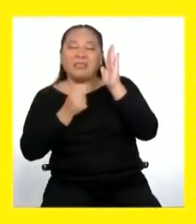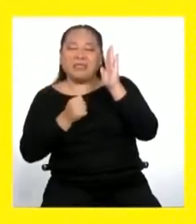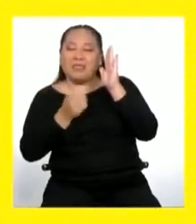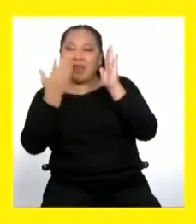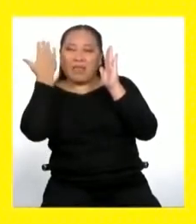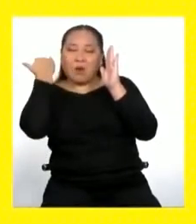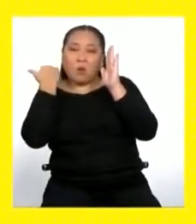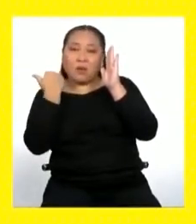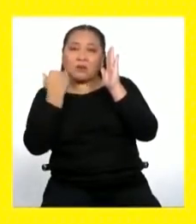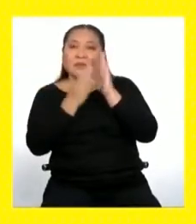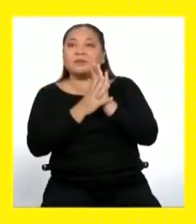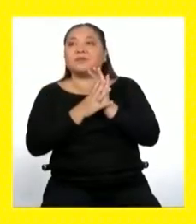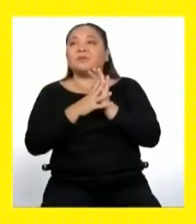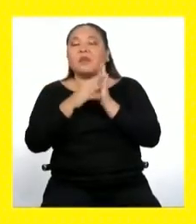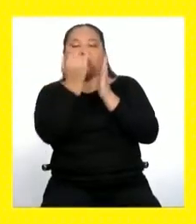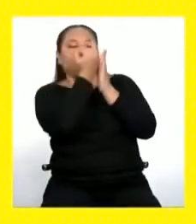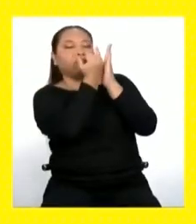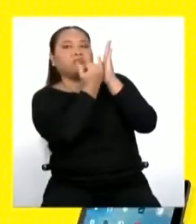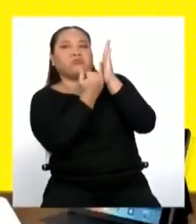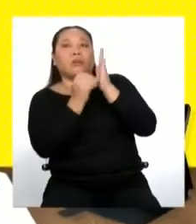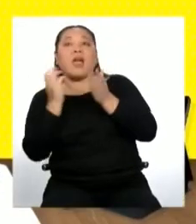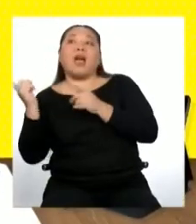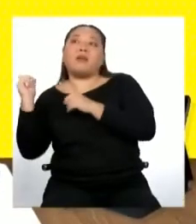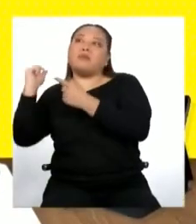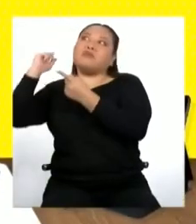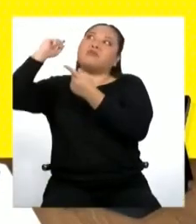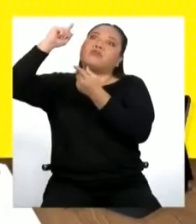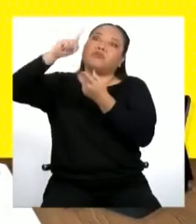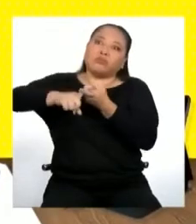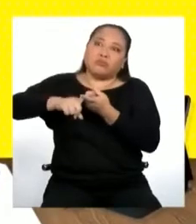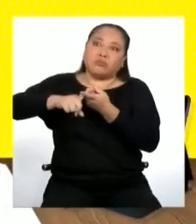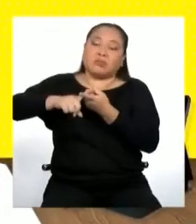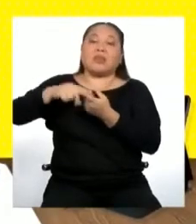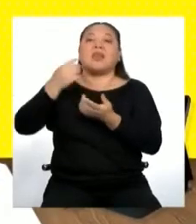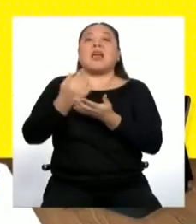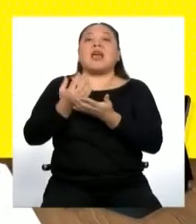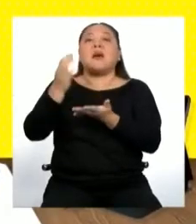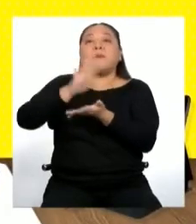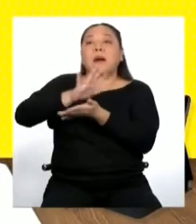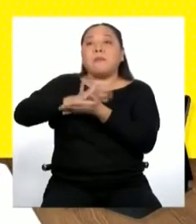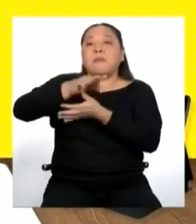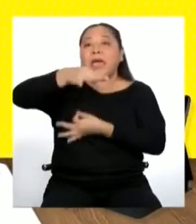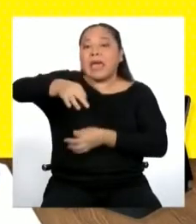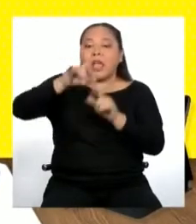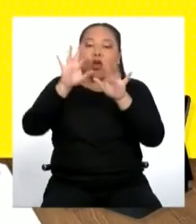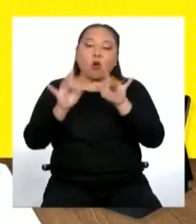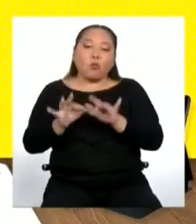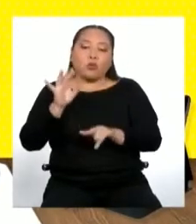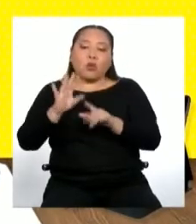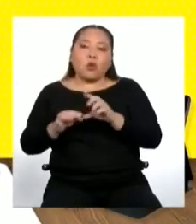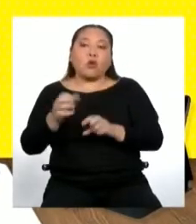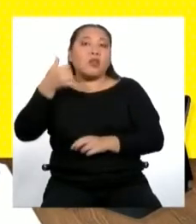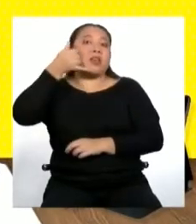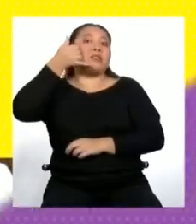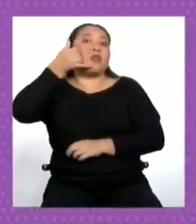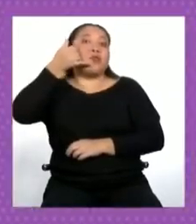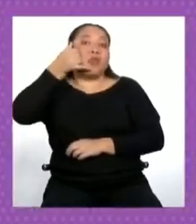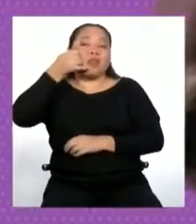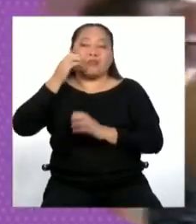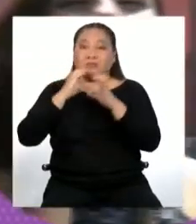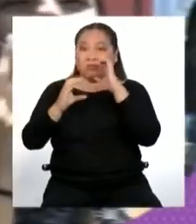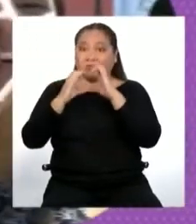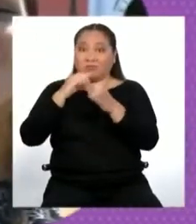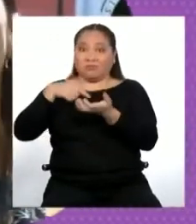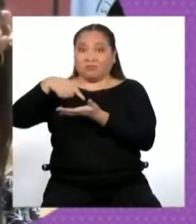llegar a la actualidad, donde utilizamos hojas de papel, la compu, la tablet o el celular para comunicarnos. Pero